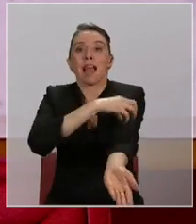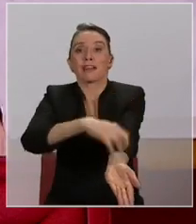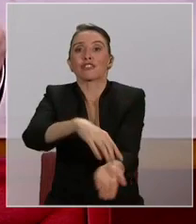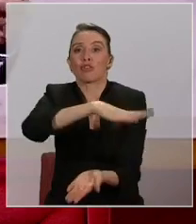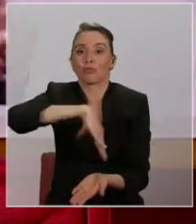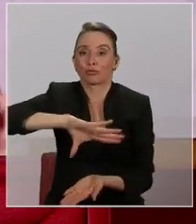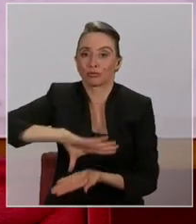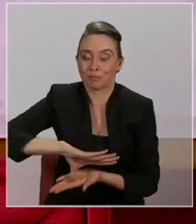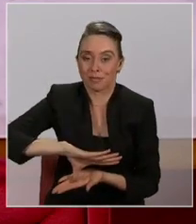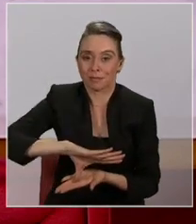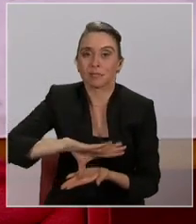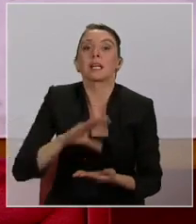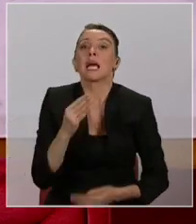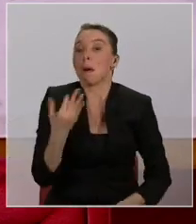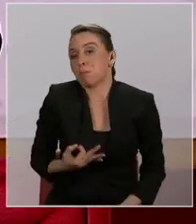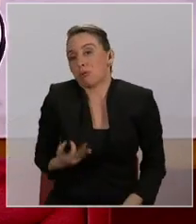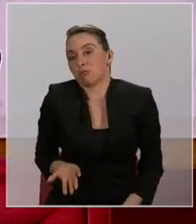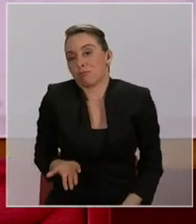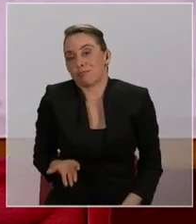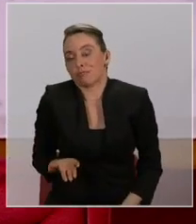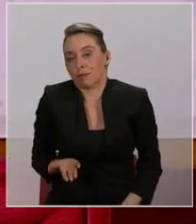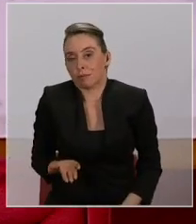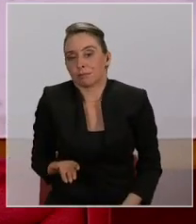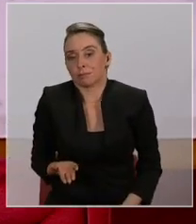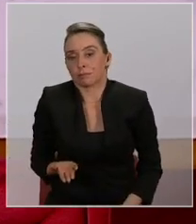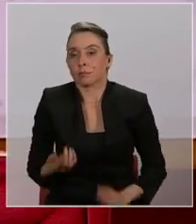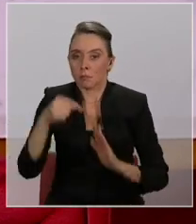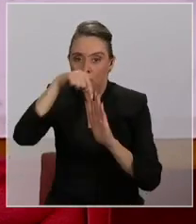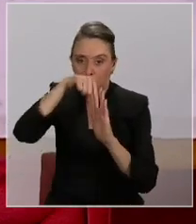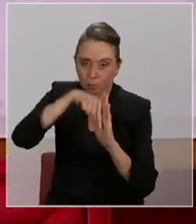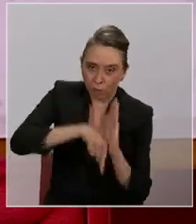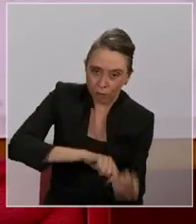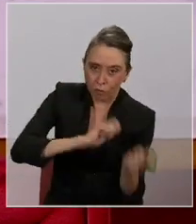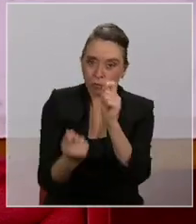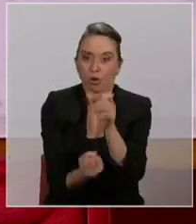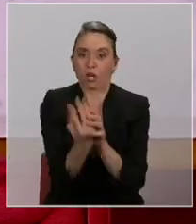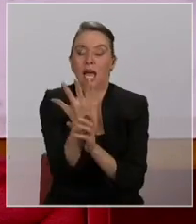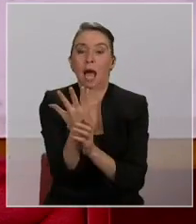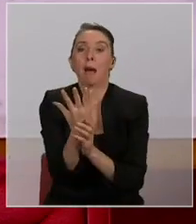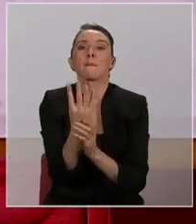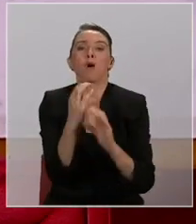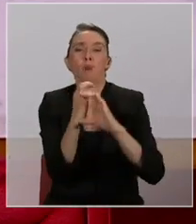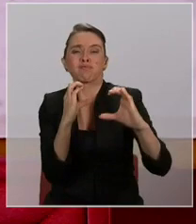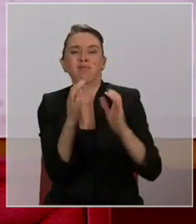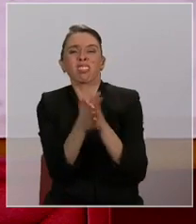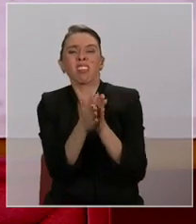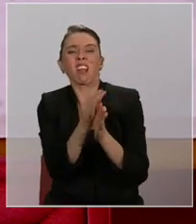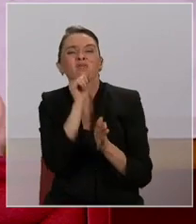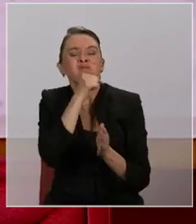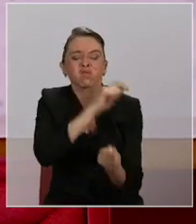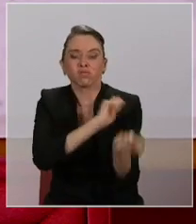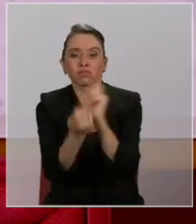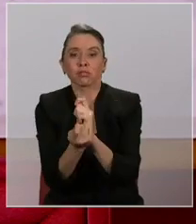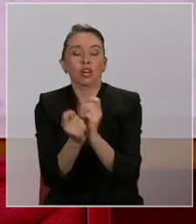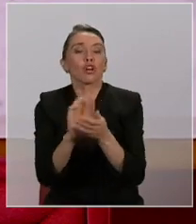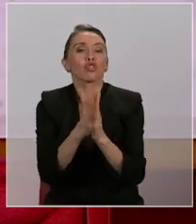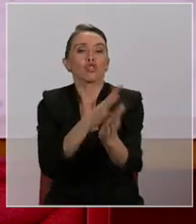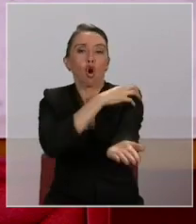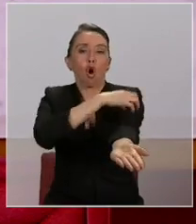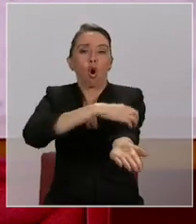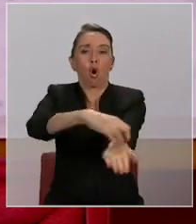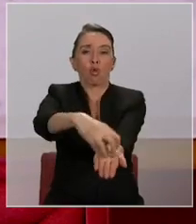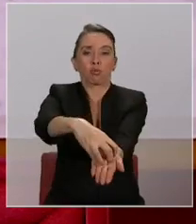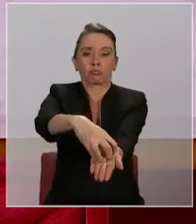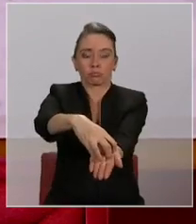Y, por supuesto, involucrados en una profunda modernización de la flota de trenes en todo el territorio